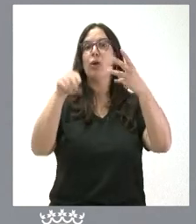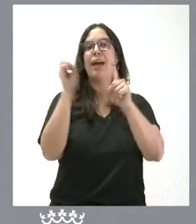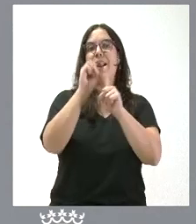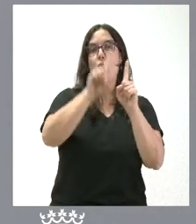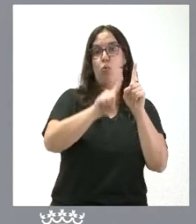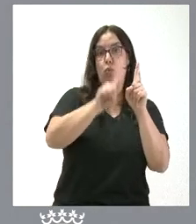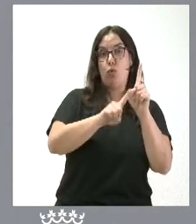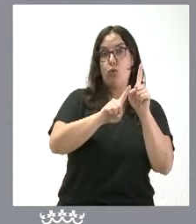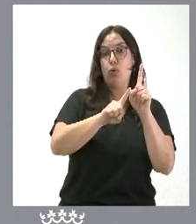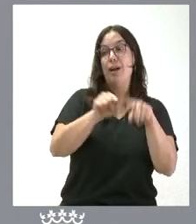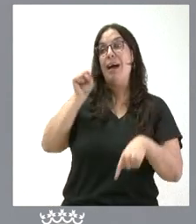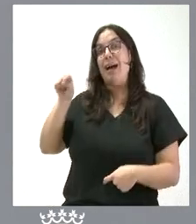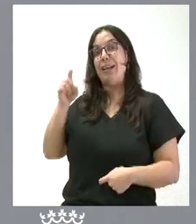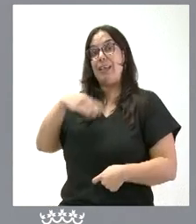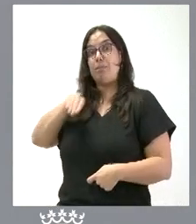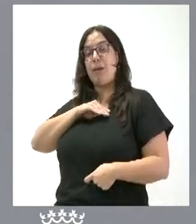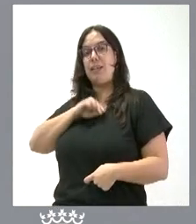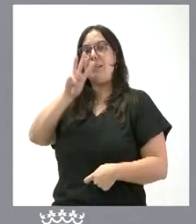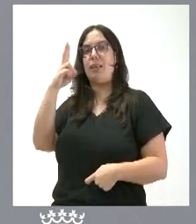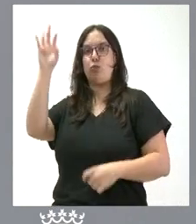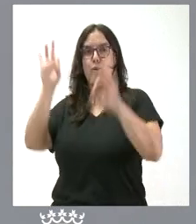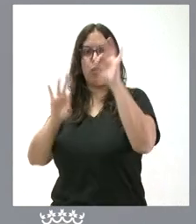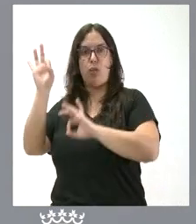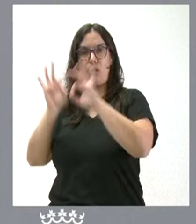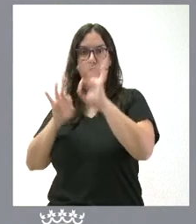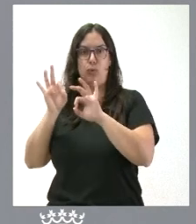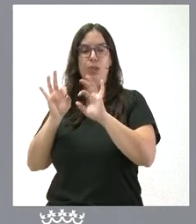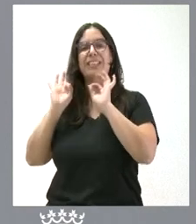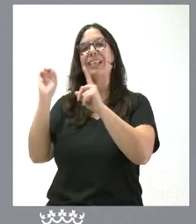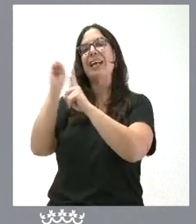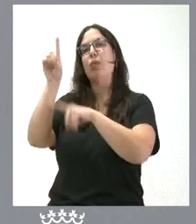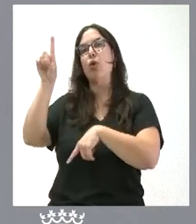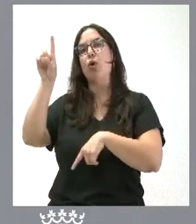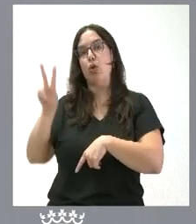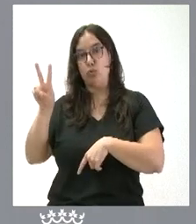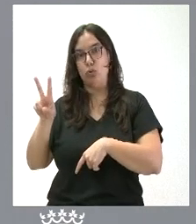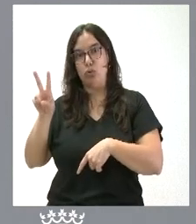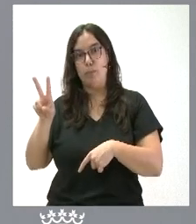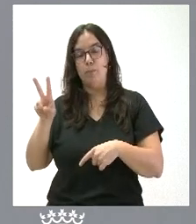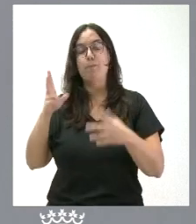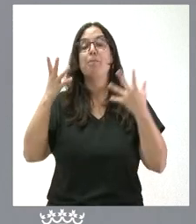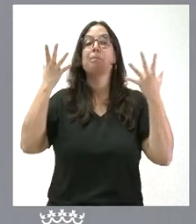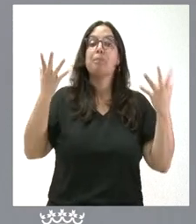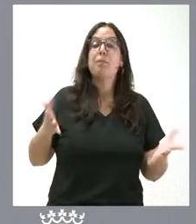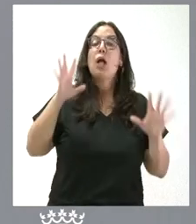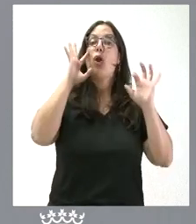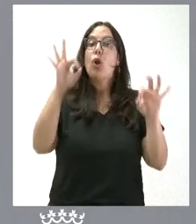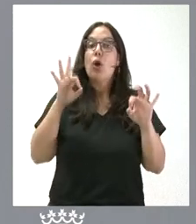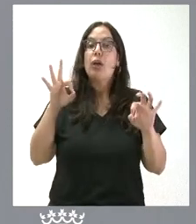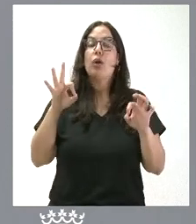española es el 32% de las personas que reciben ayuda del grado 2. Lógicamente, este grado…